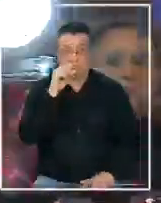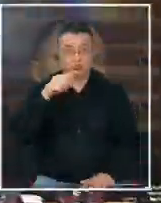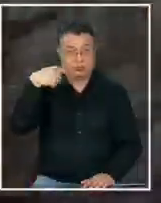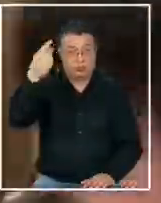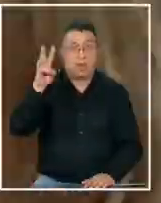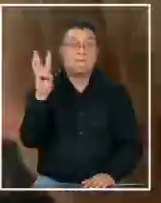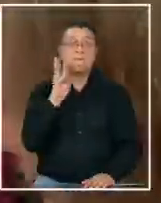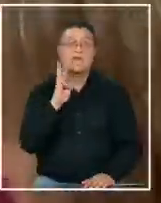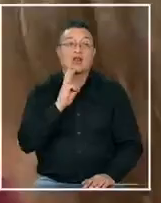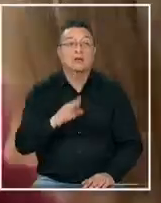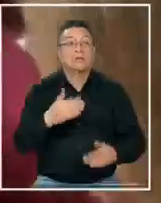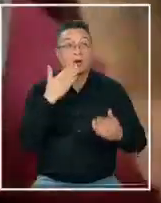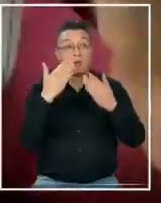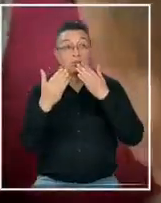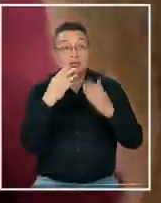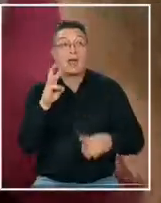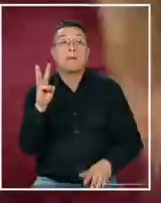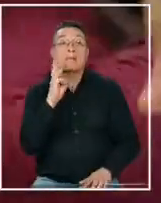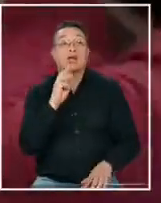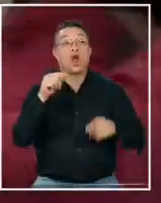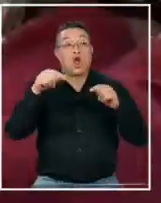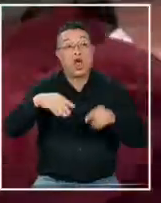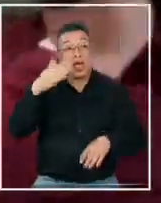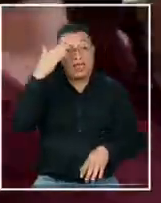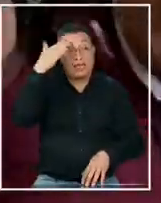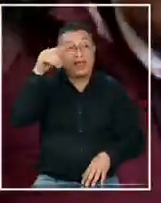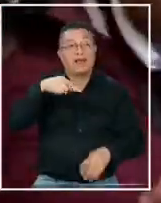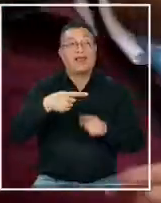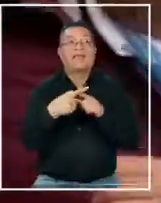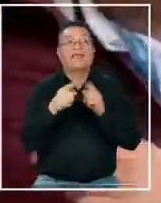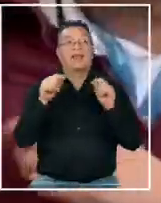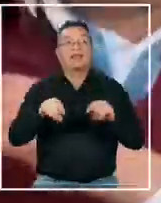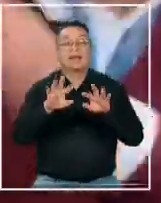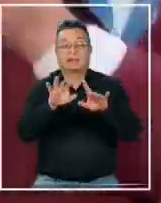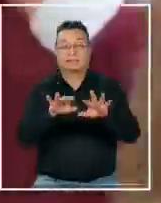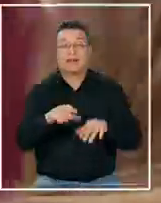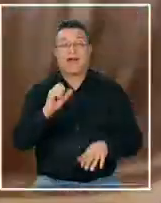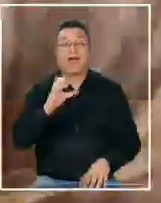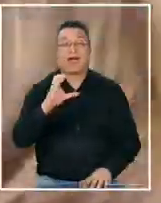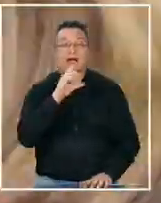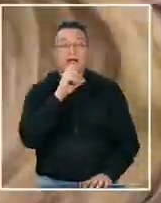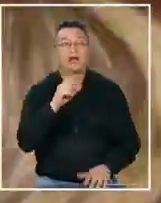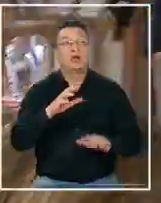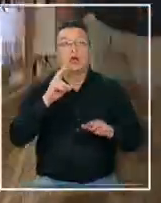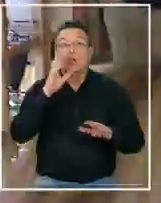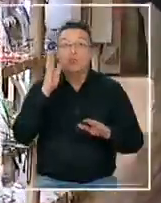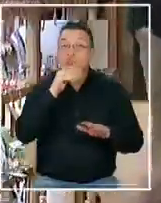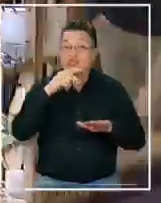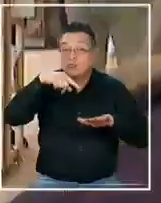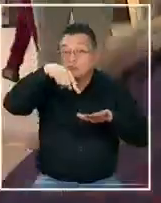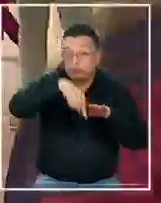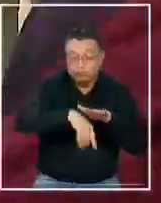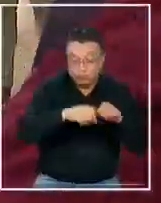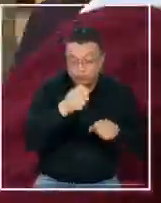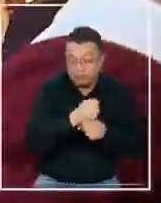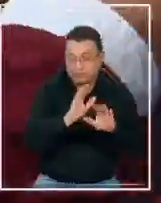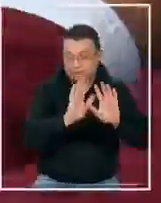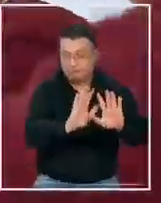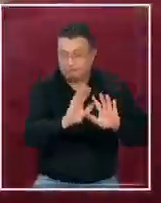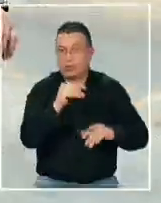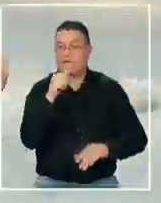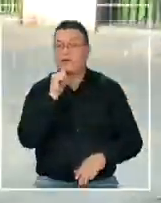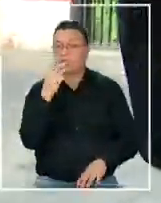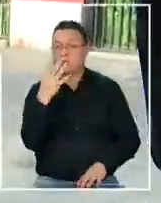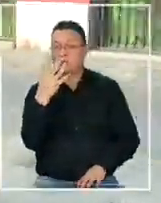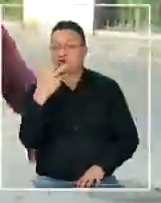próximo miércoles. Empecemos el miércoles, hoy día una jornada de quinta, nos entregamos nuestras actas. Sin profundizar en el trabajo, que comenzarán en 48 horas y